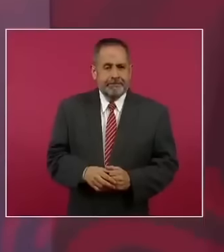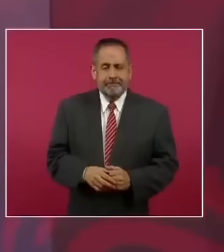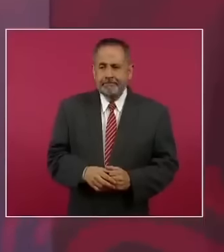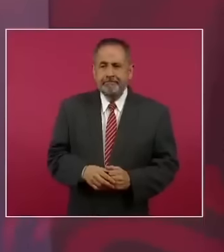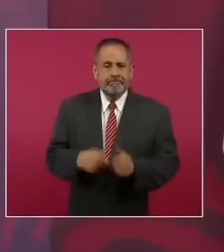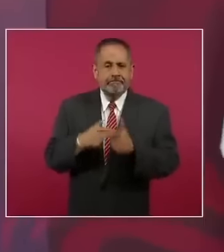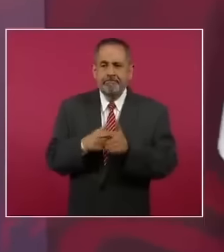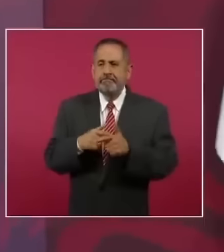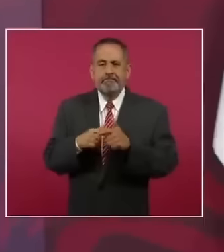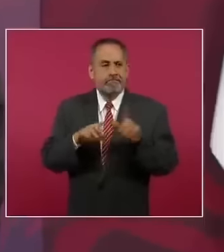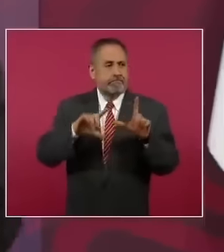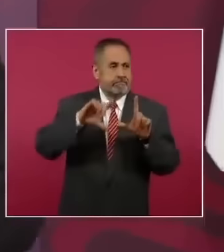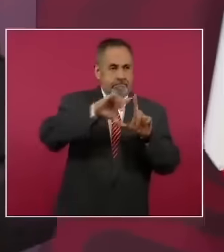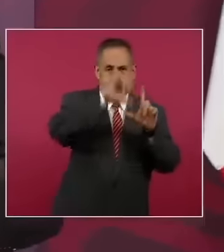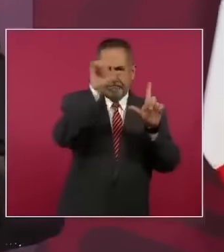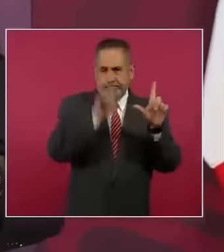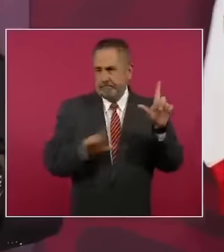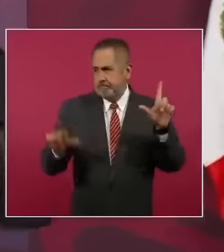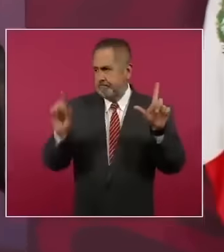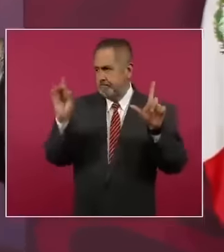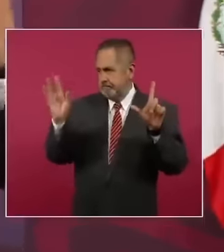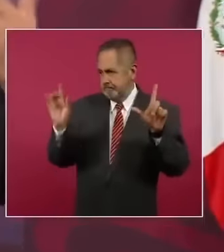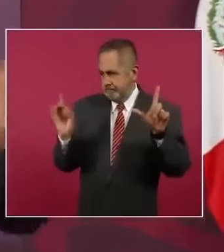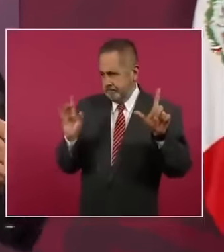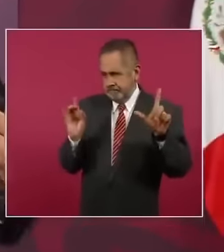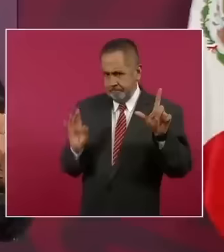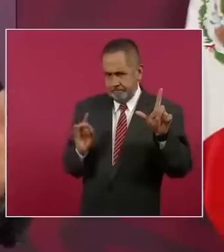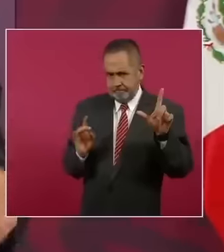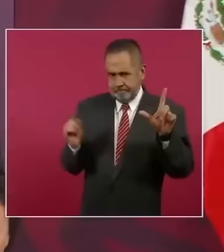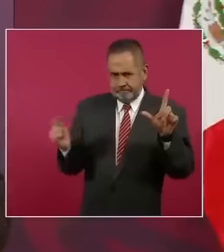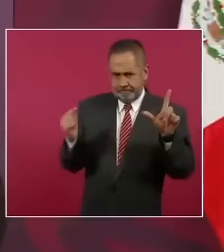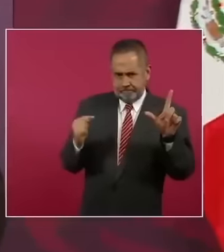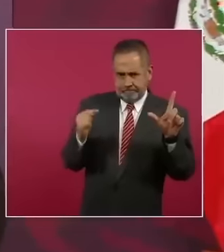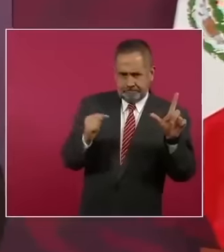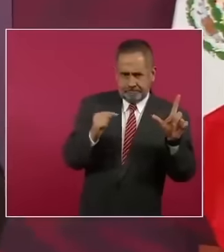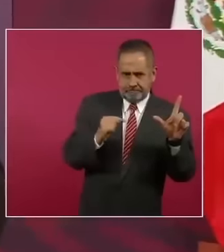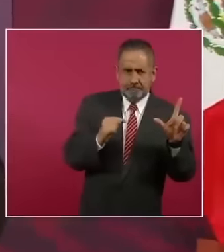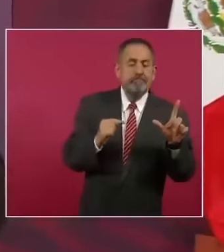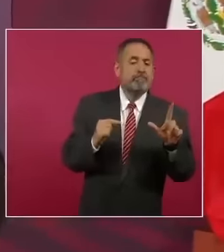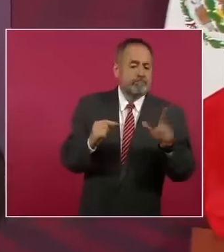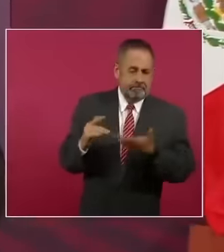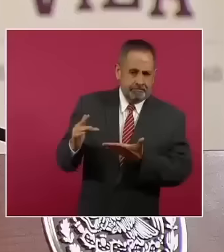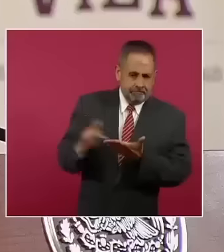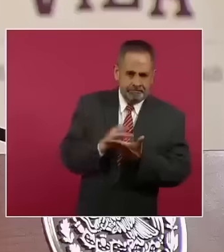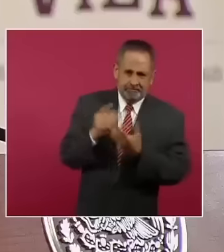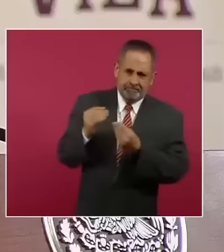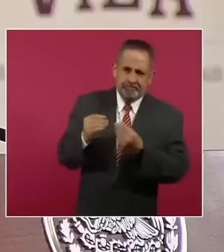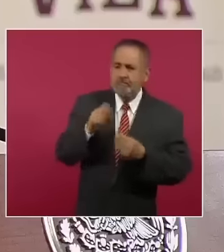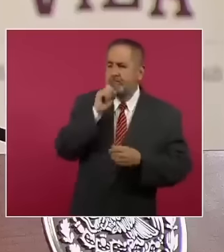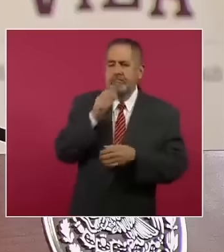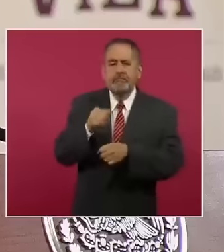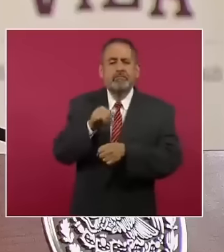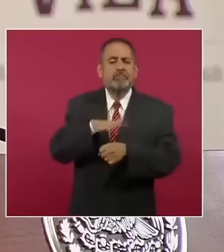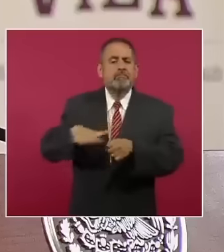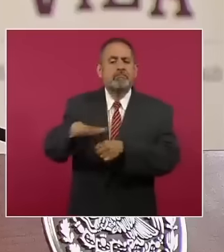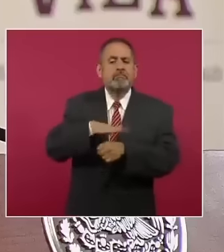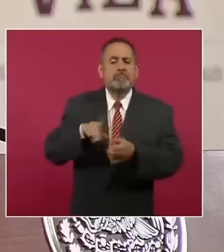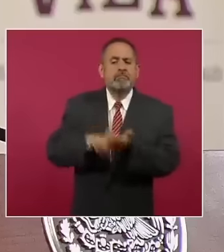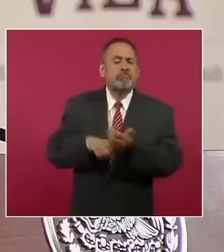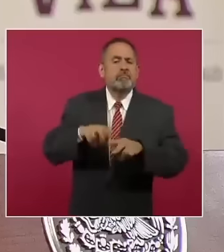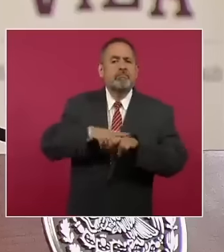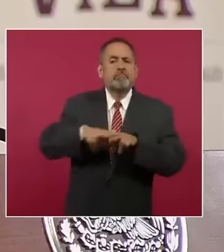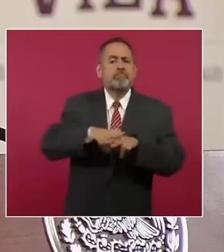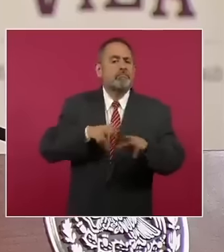hacia acá, el trasísmico, el apoyo también